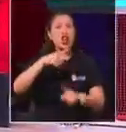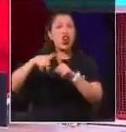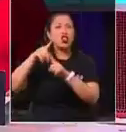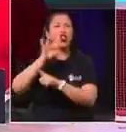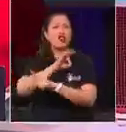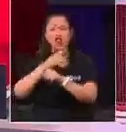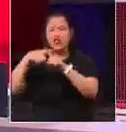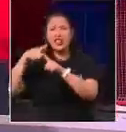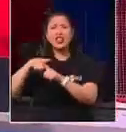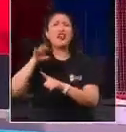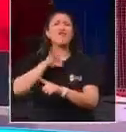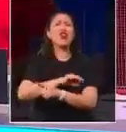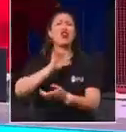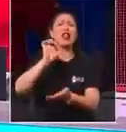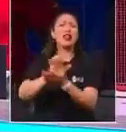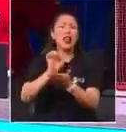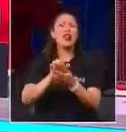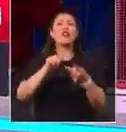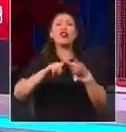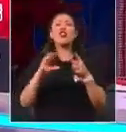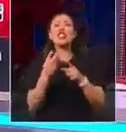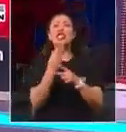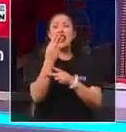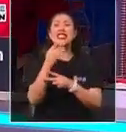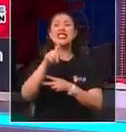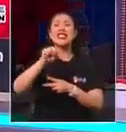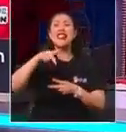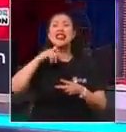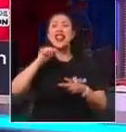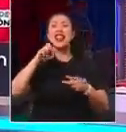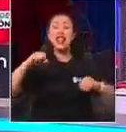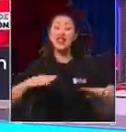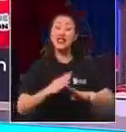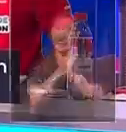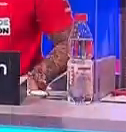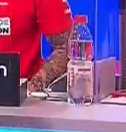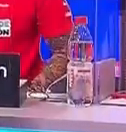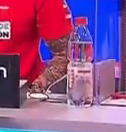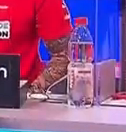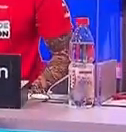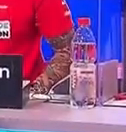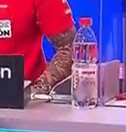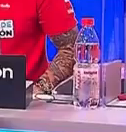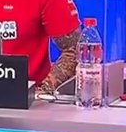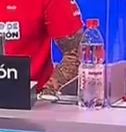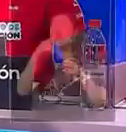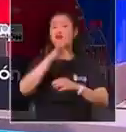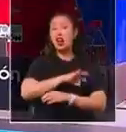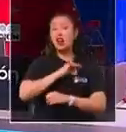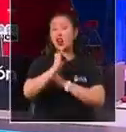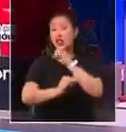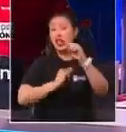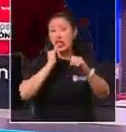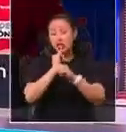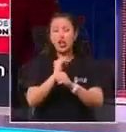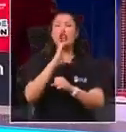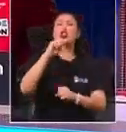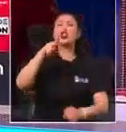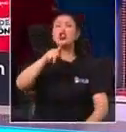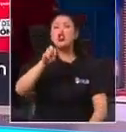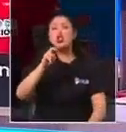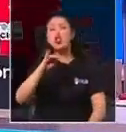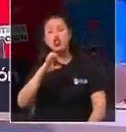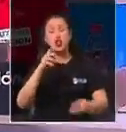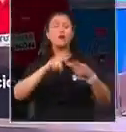el Banco del Estado, está el Banco Santander, está el Banco BCI. Si usted es cliente del Internacional, del Security, del Consorcio, del